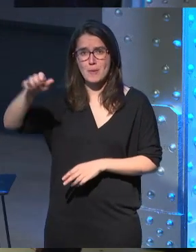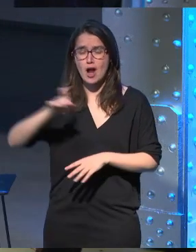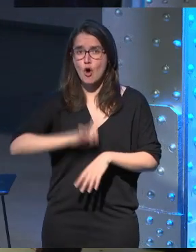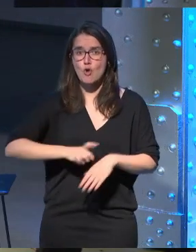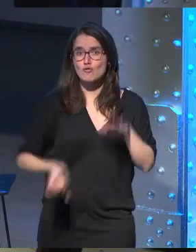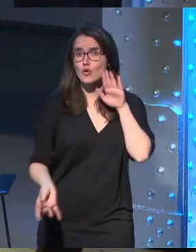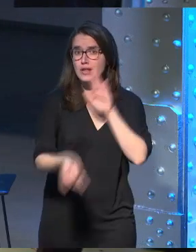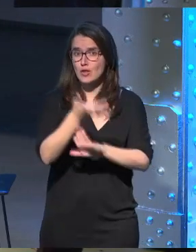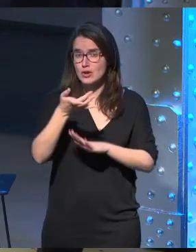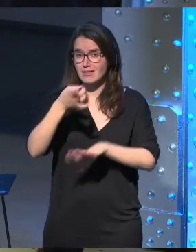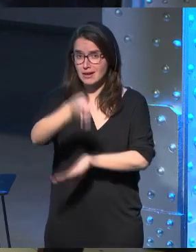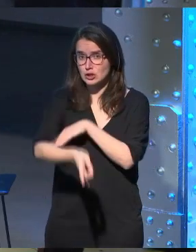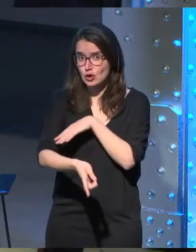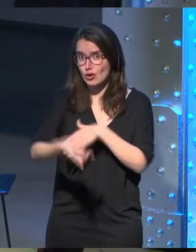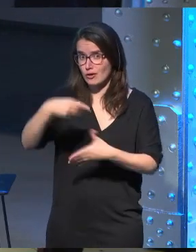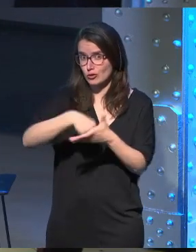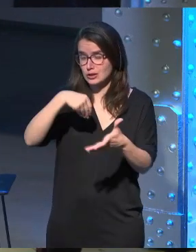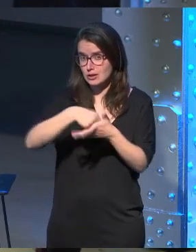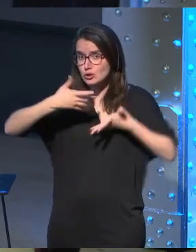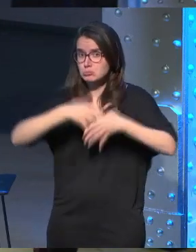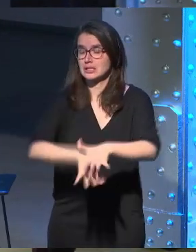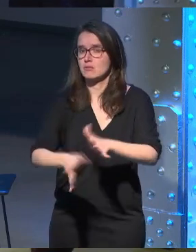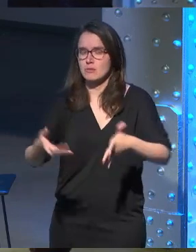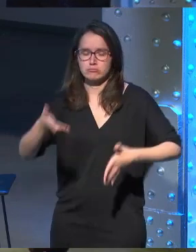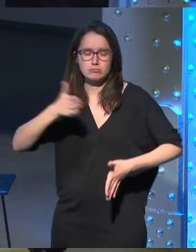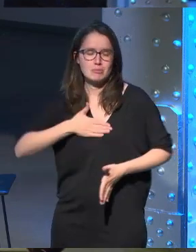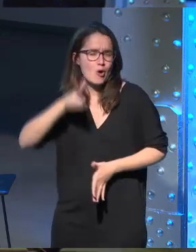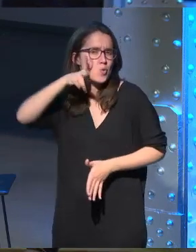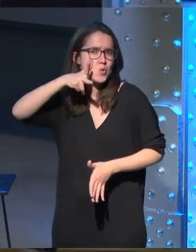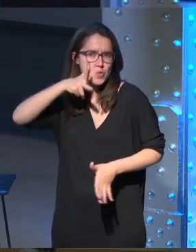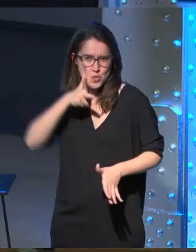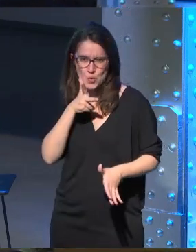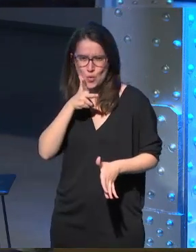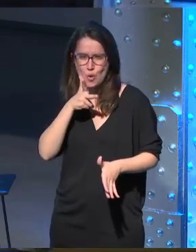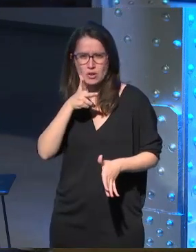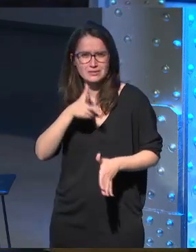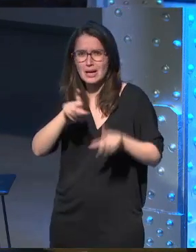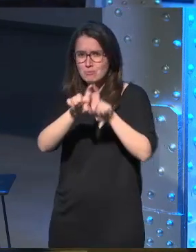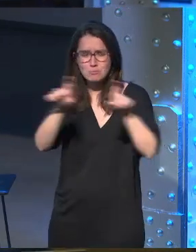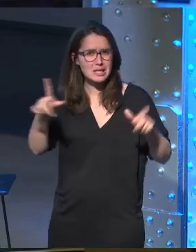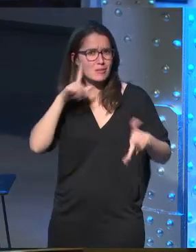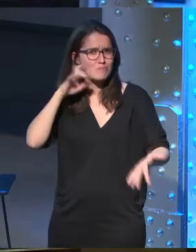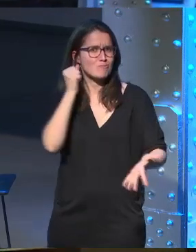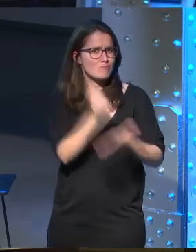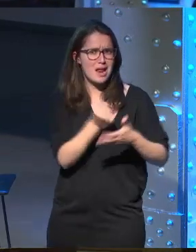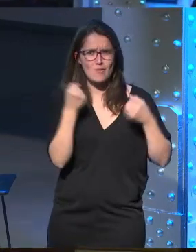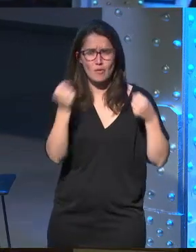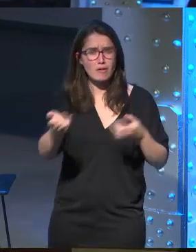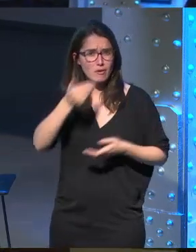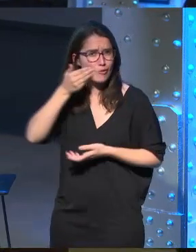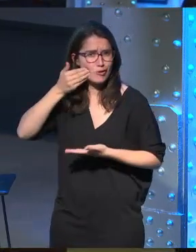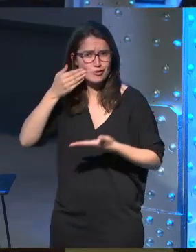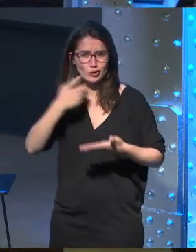contenidos inmersivos y para mí es todo un lujo dejar un legado a esta compañía enorme tenemos que estar